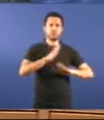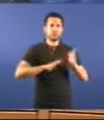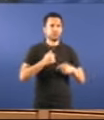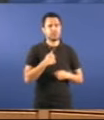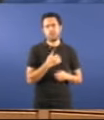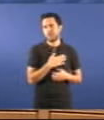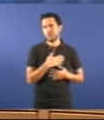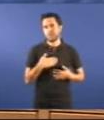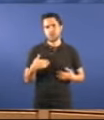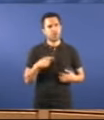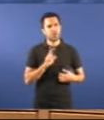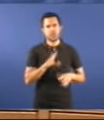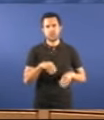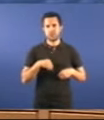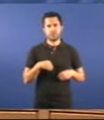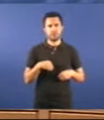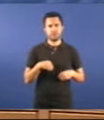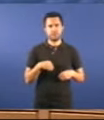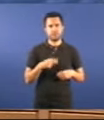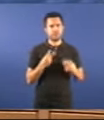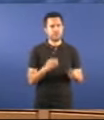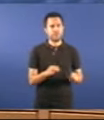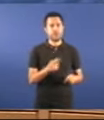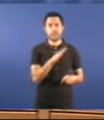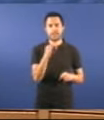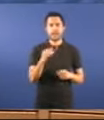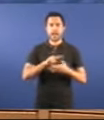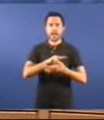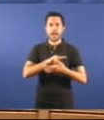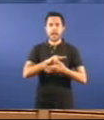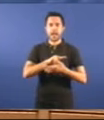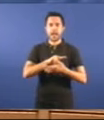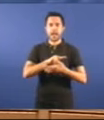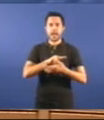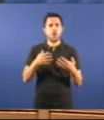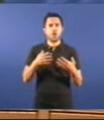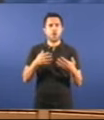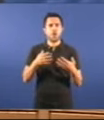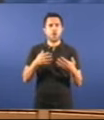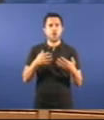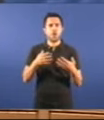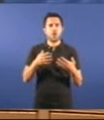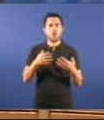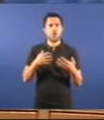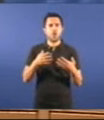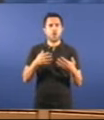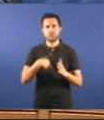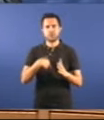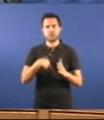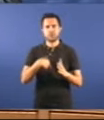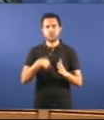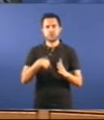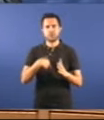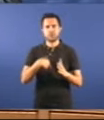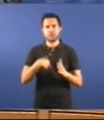segunda Galicia vai a ganar a batalla contra o lume con vostede ou sin vostede vamos a pero si me